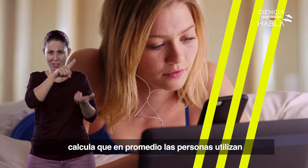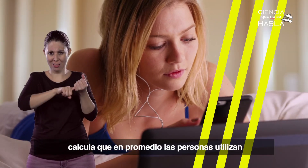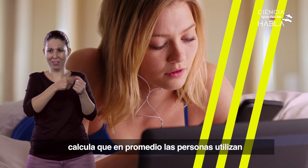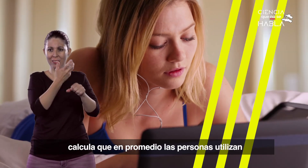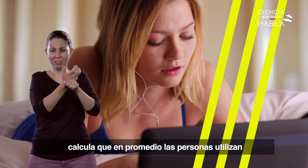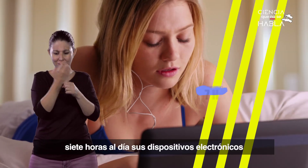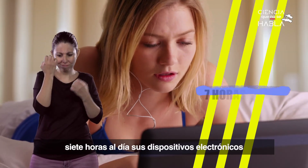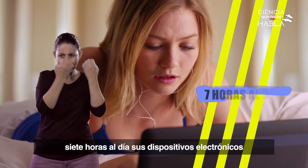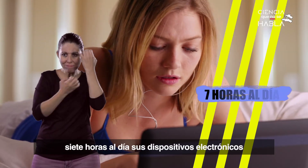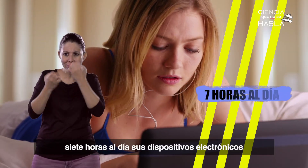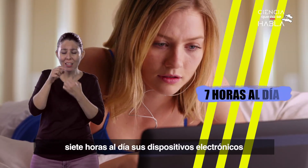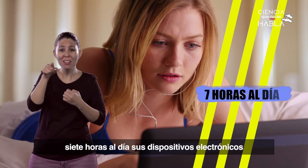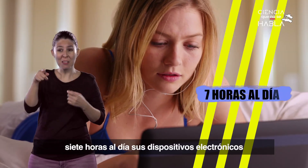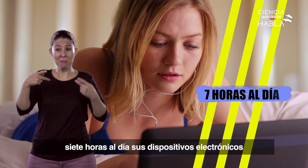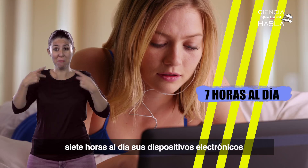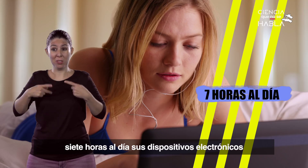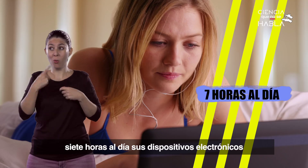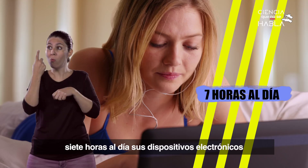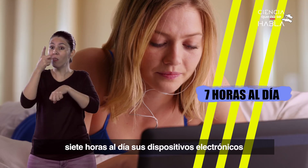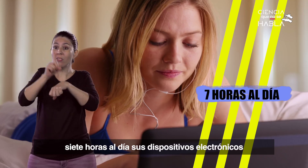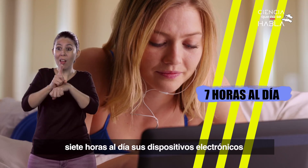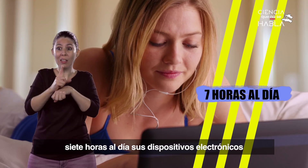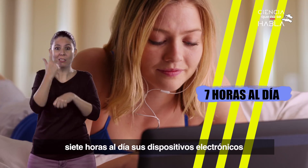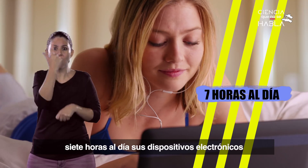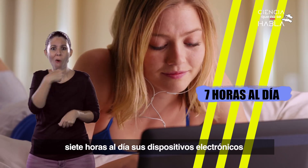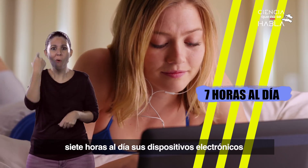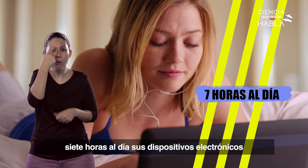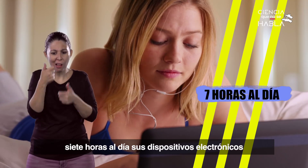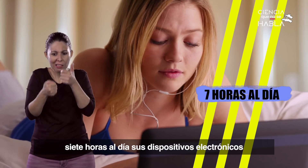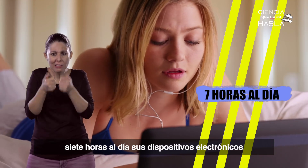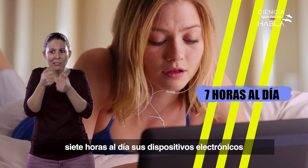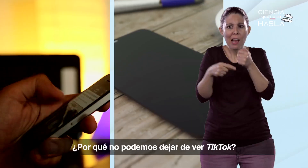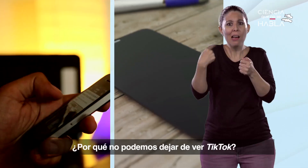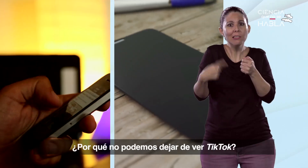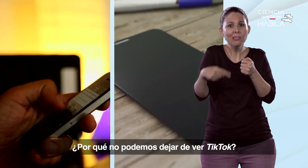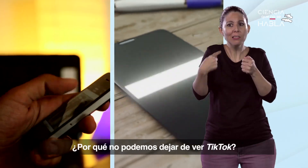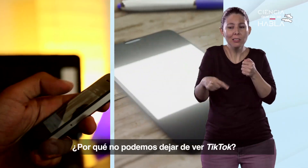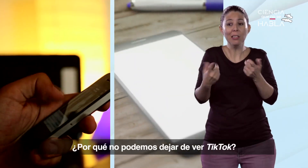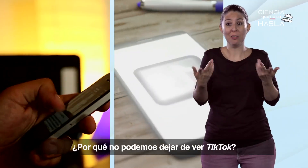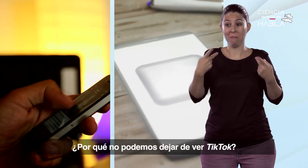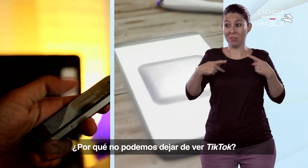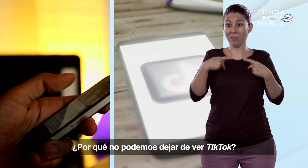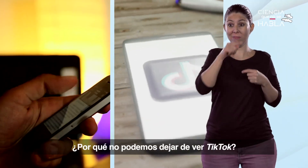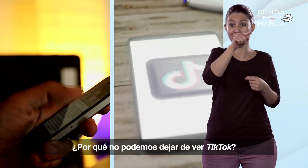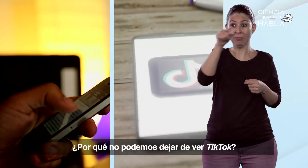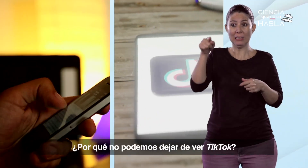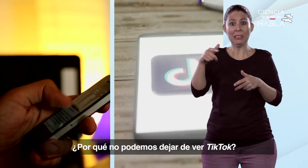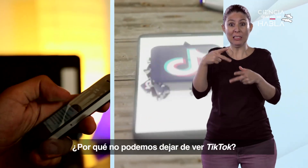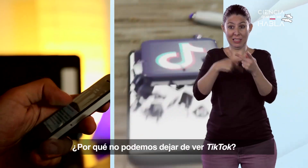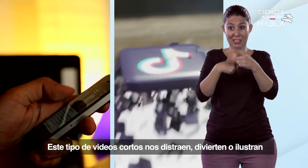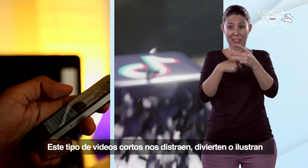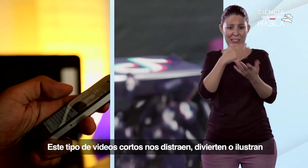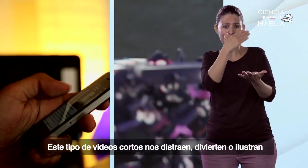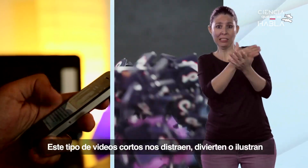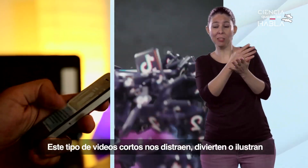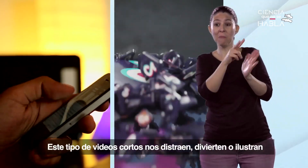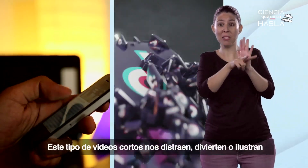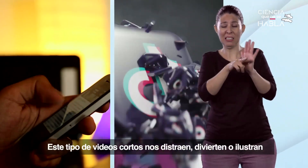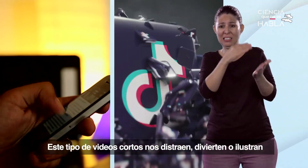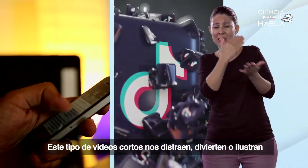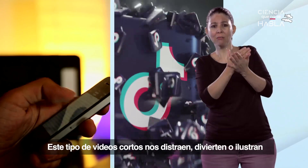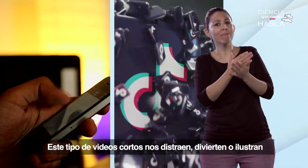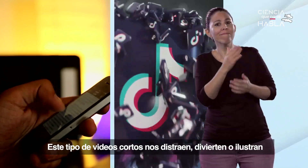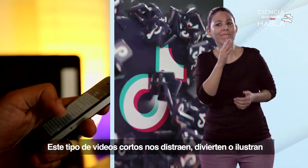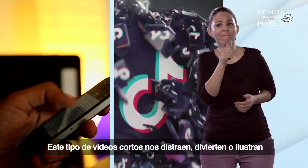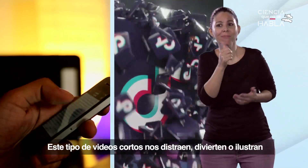personas utilizan siete horas al día sus dispositivos electrónicos. ¿Por qué no podemos dejar de ver TikTok? Este